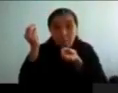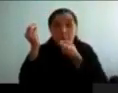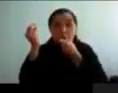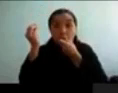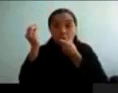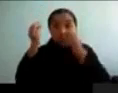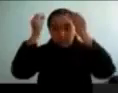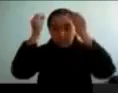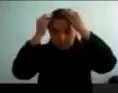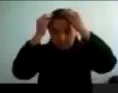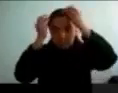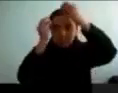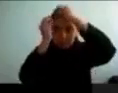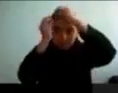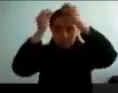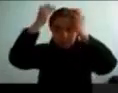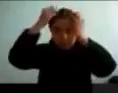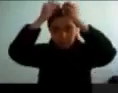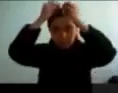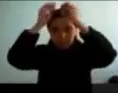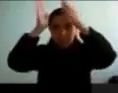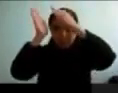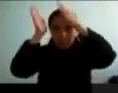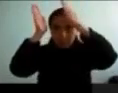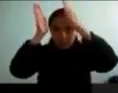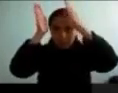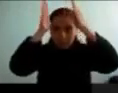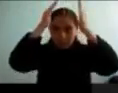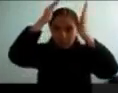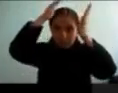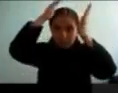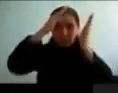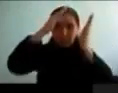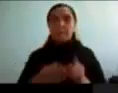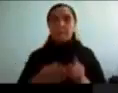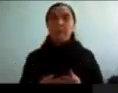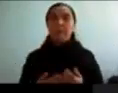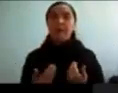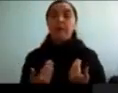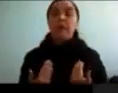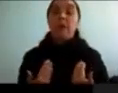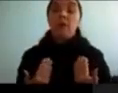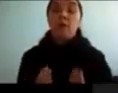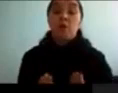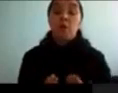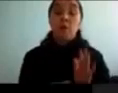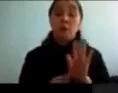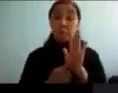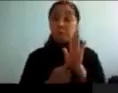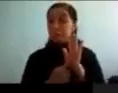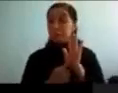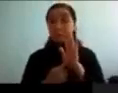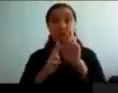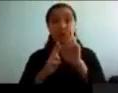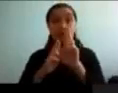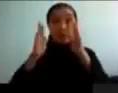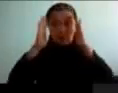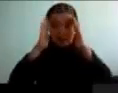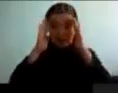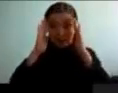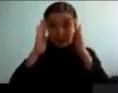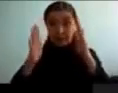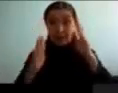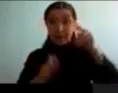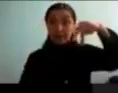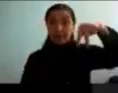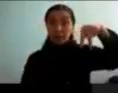los marcadores neuronales que ha sido, que ha estado más relacionado con la atención y con la alerta en los últimos años es la norarenalina que nunca se